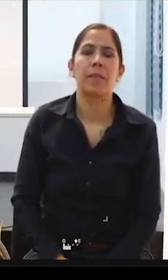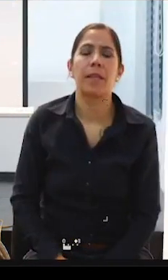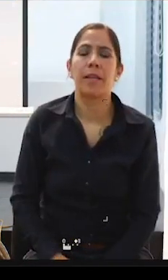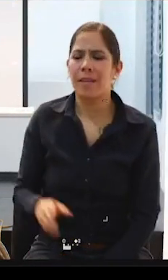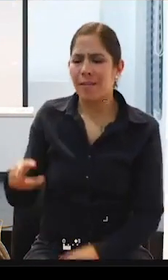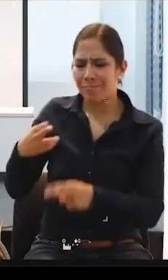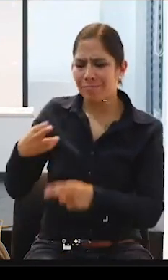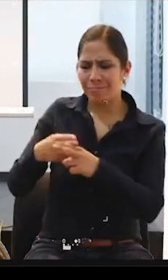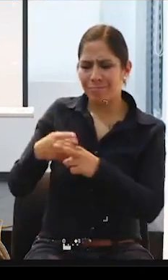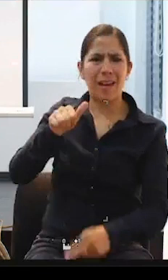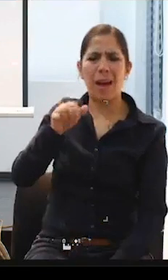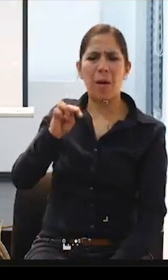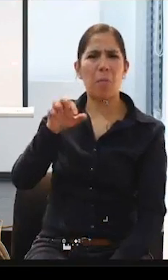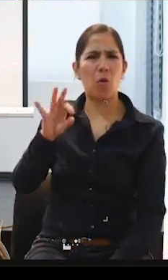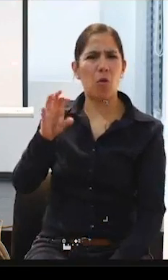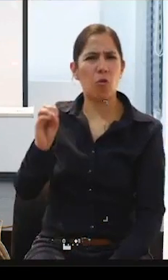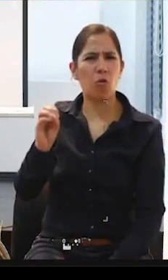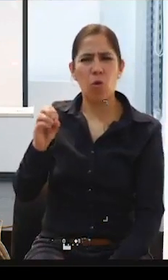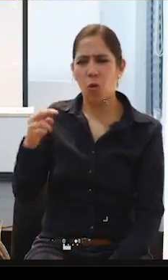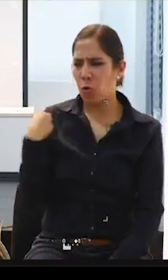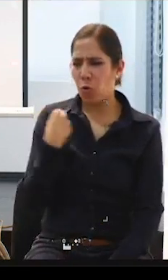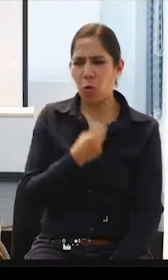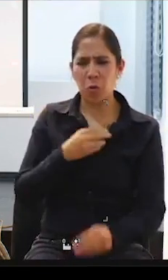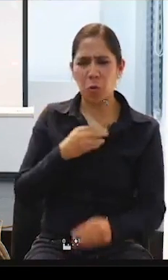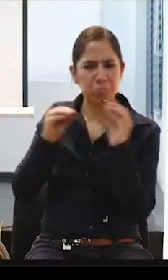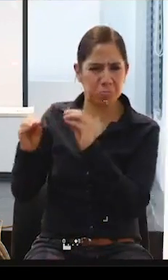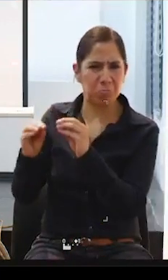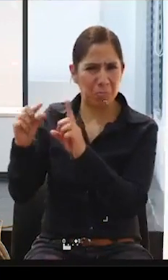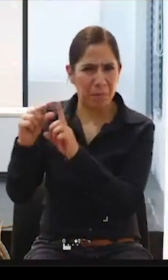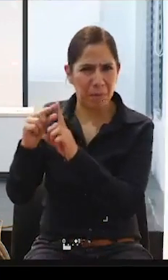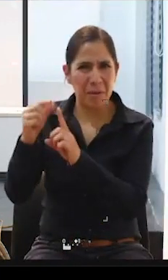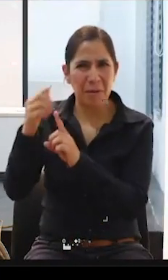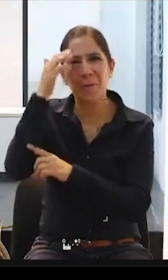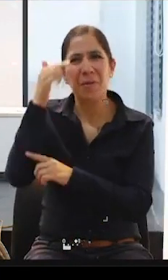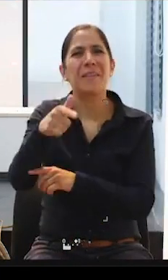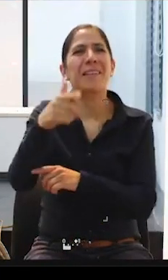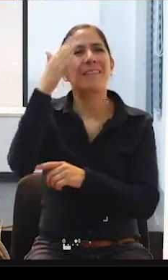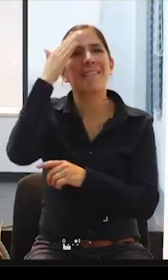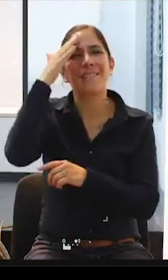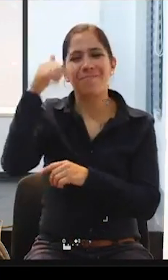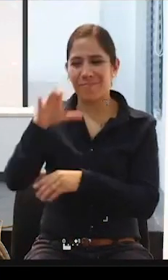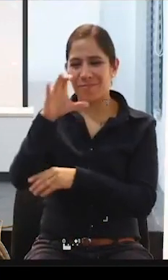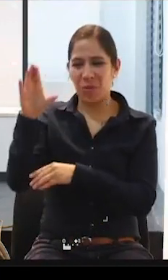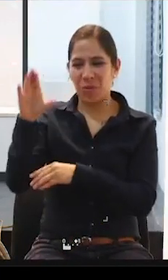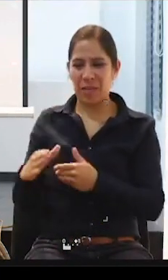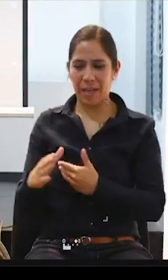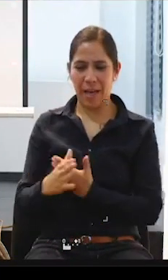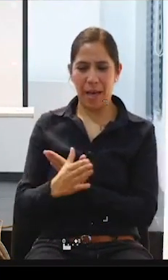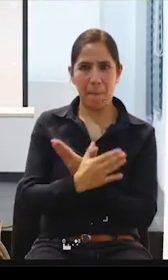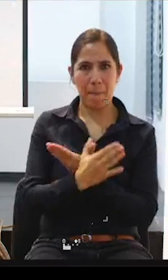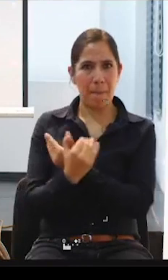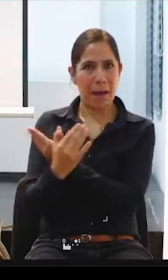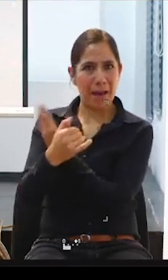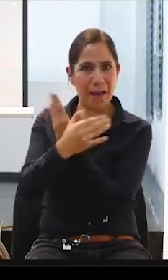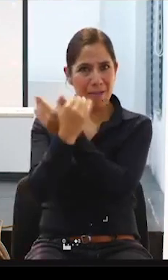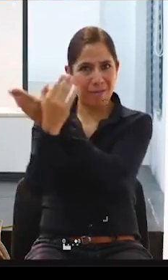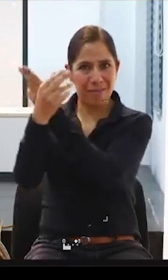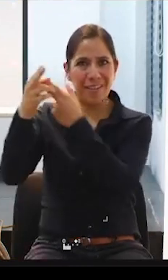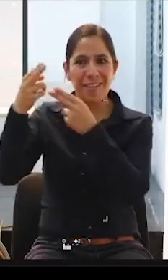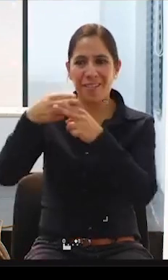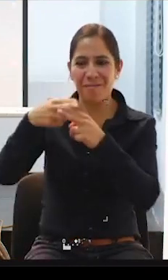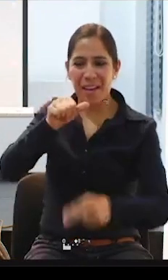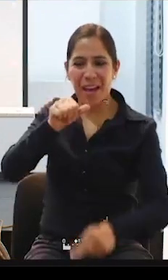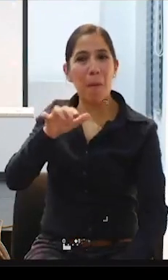quisimos hacer esa analogía, acá en Costa Rica, la mariposa Morfo, es muy conocida por los souvenirs,